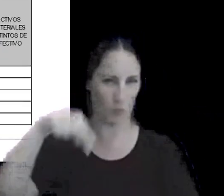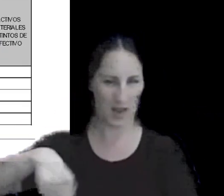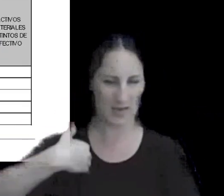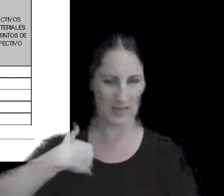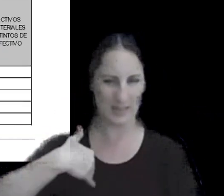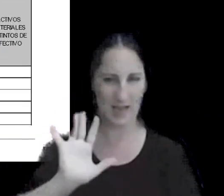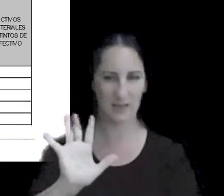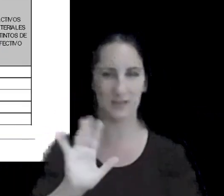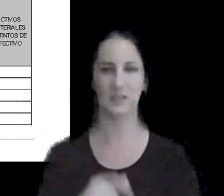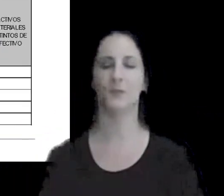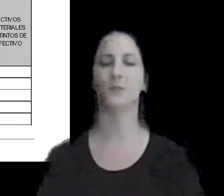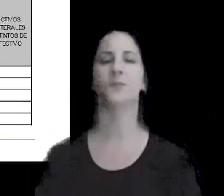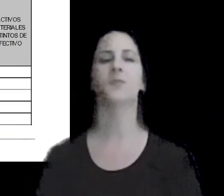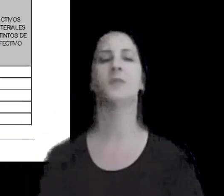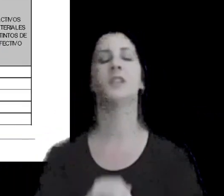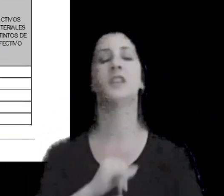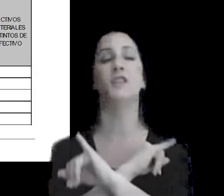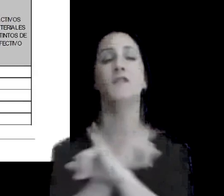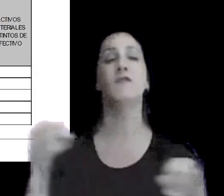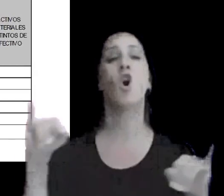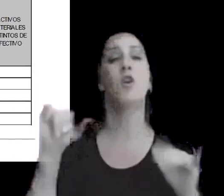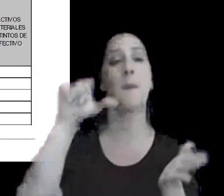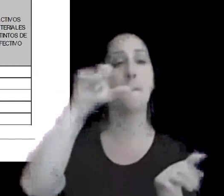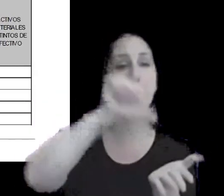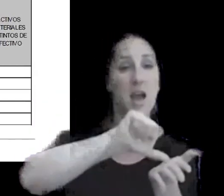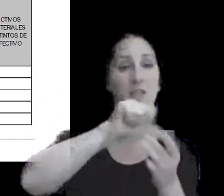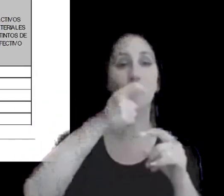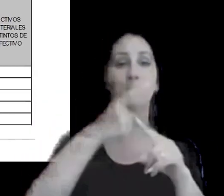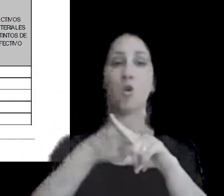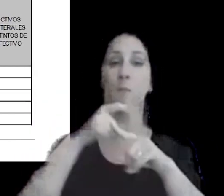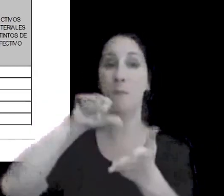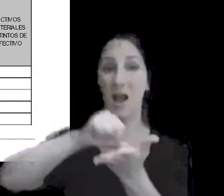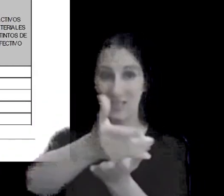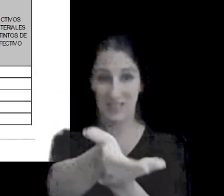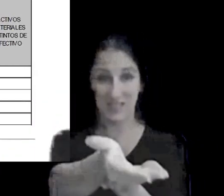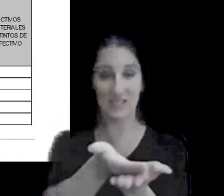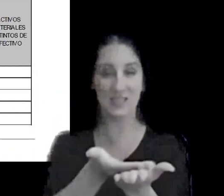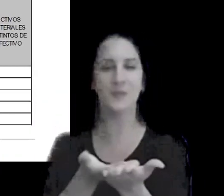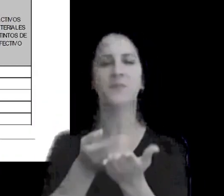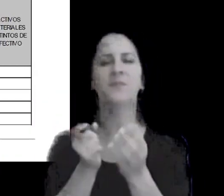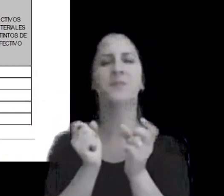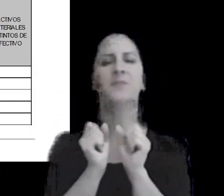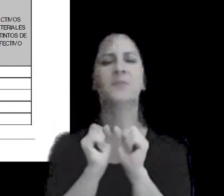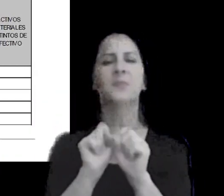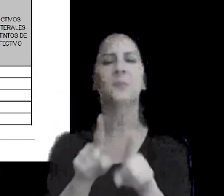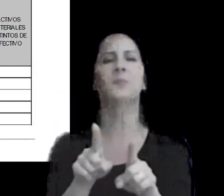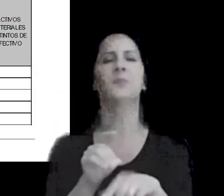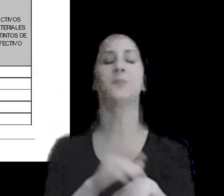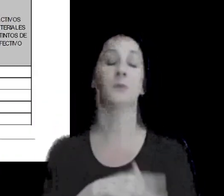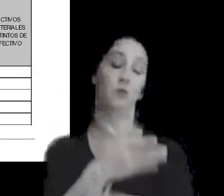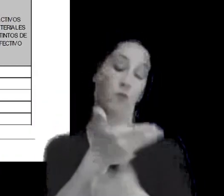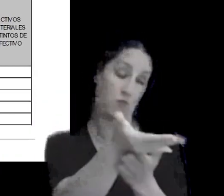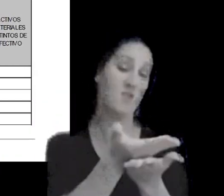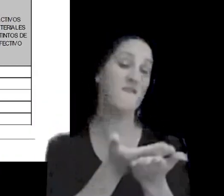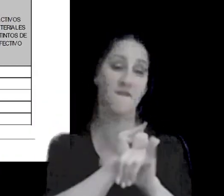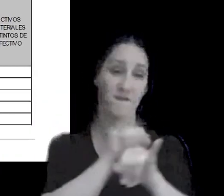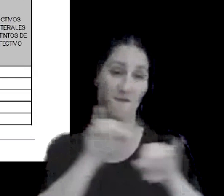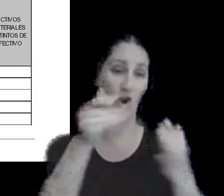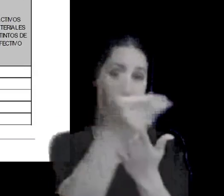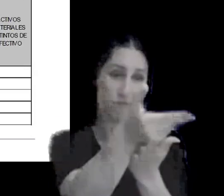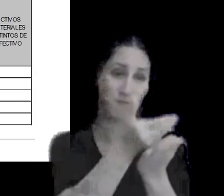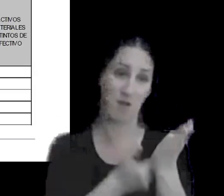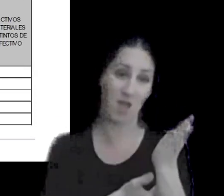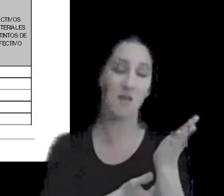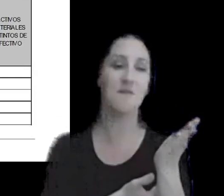el informe país por país es un un informe como bueno